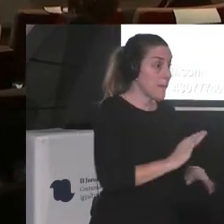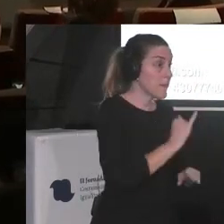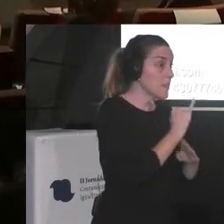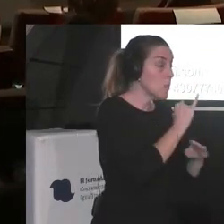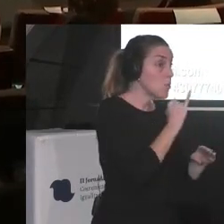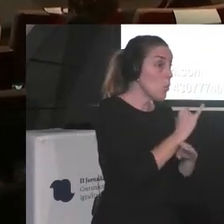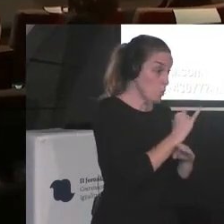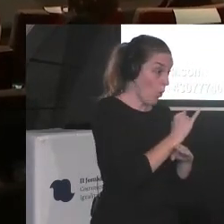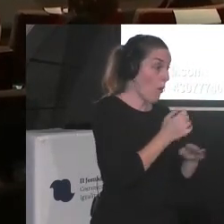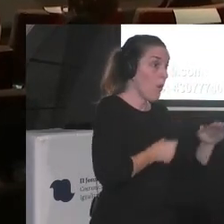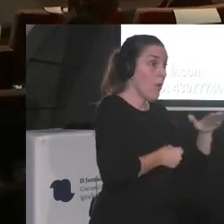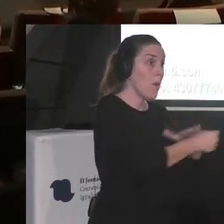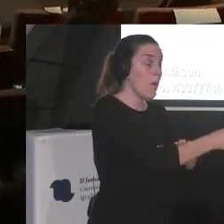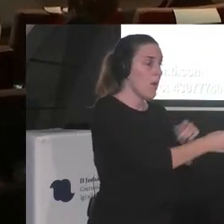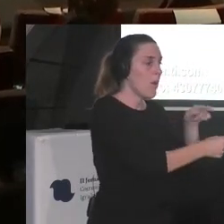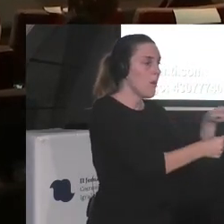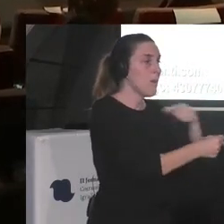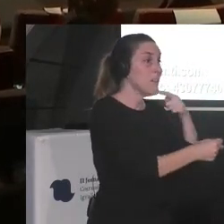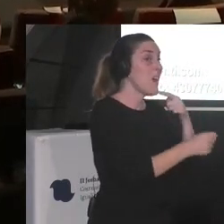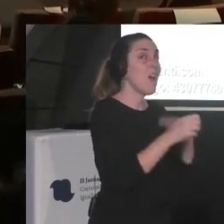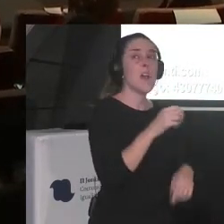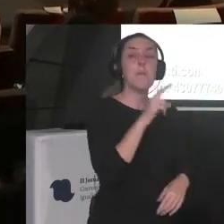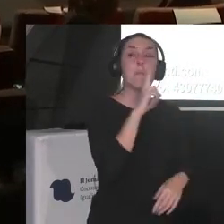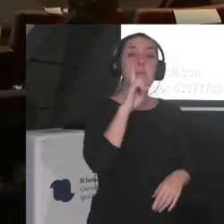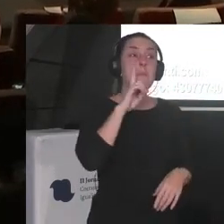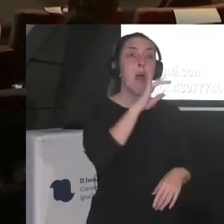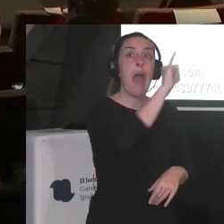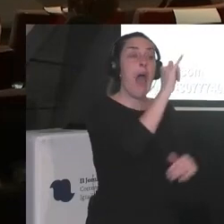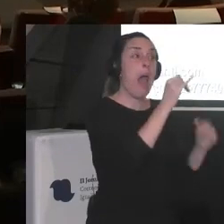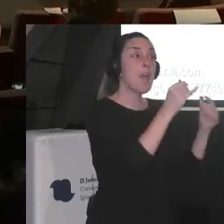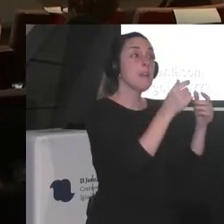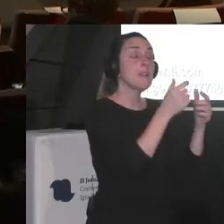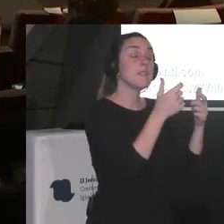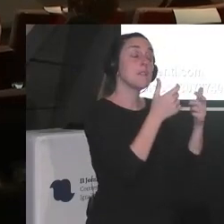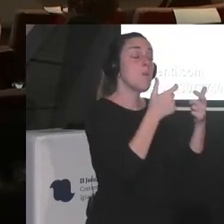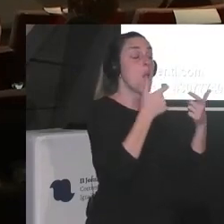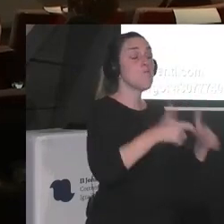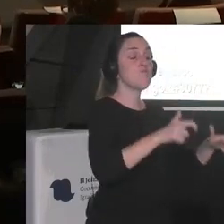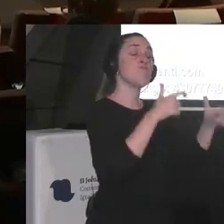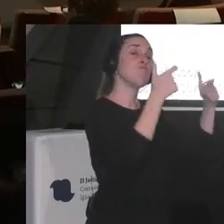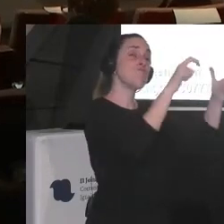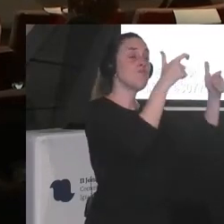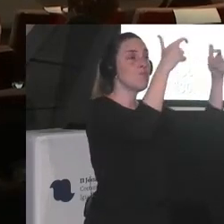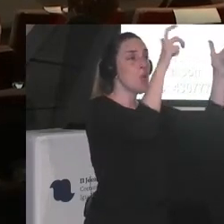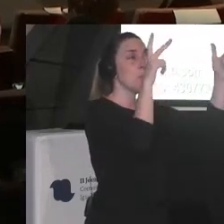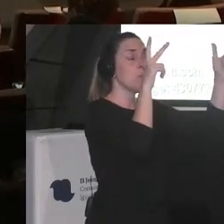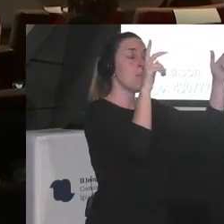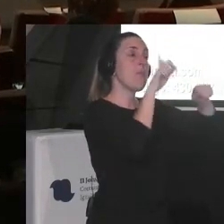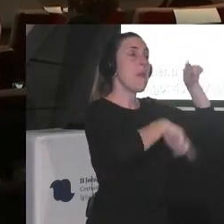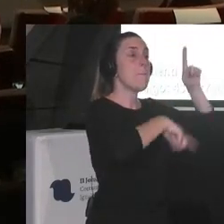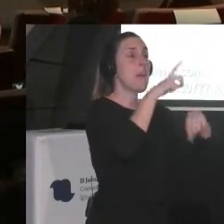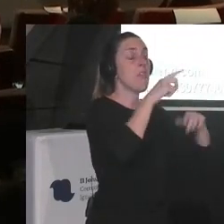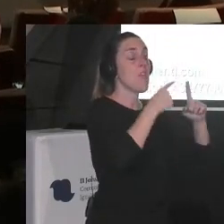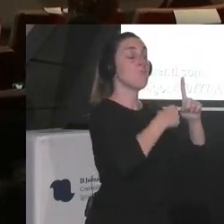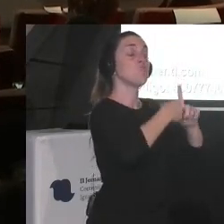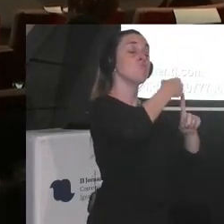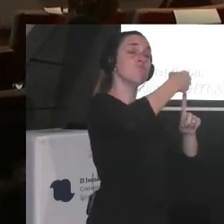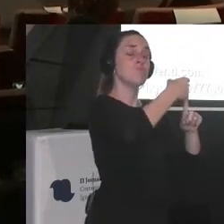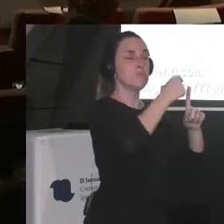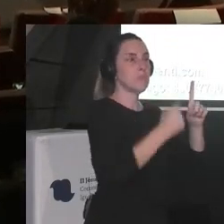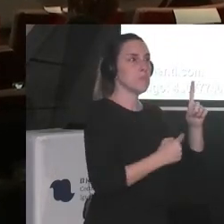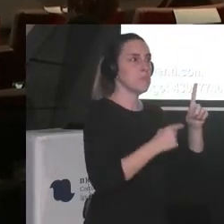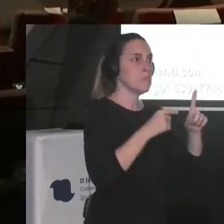contado que hay estatus hay clases para gente ¿no? de respecto a tu